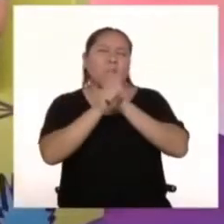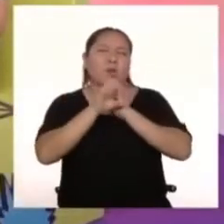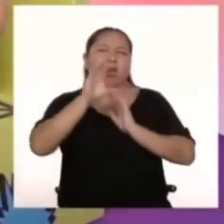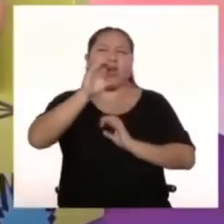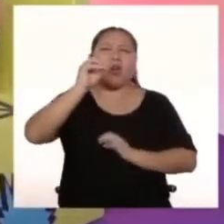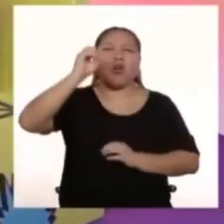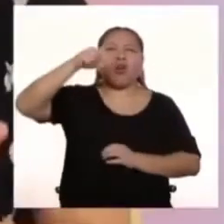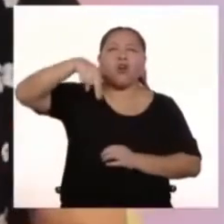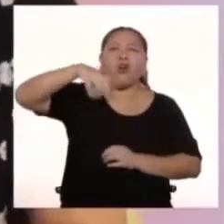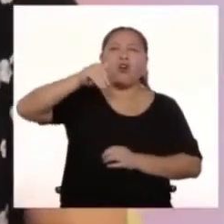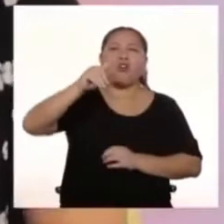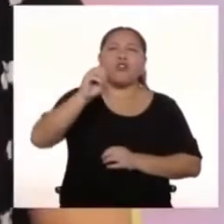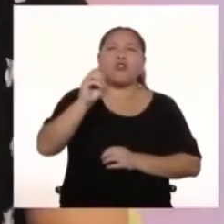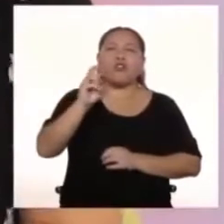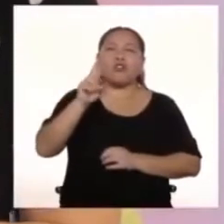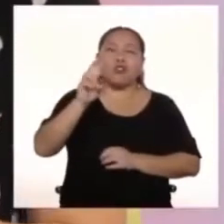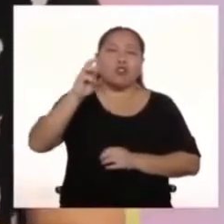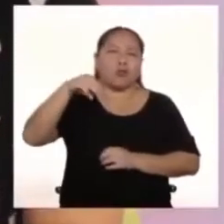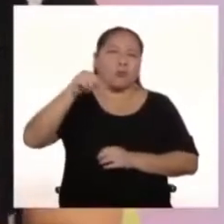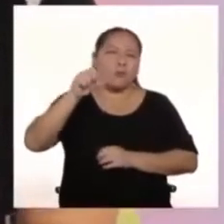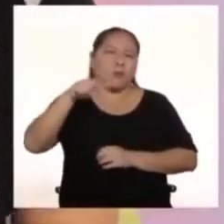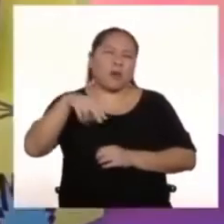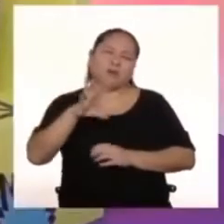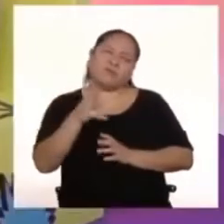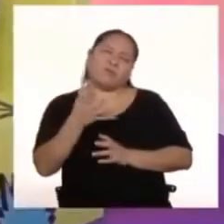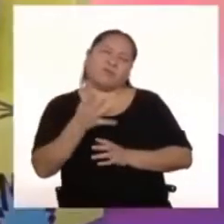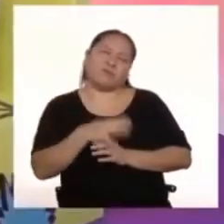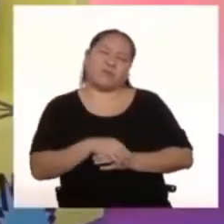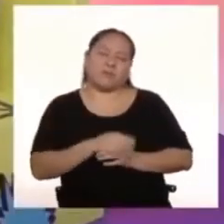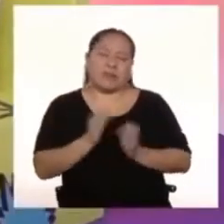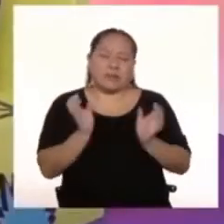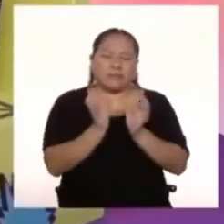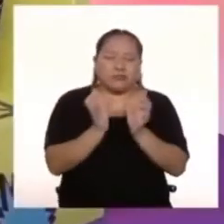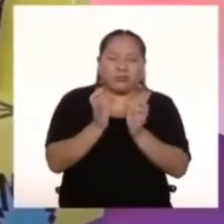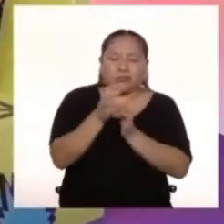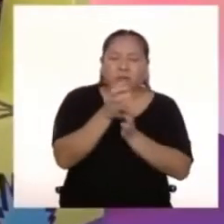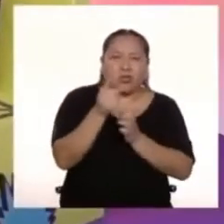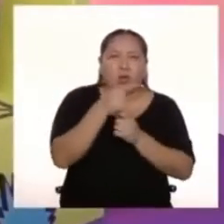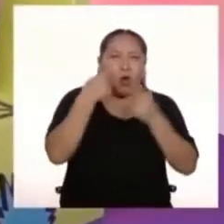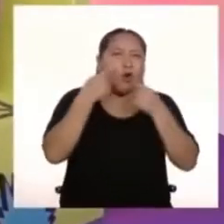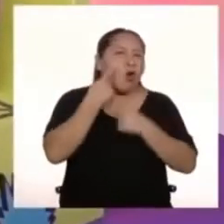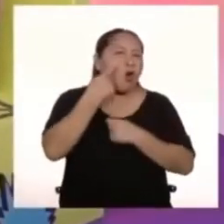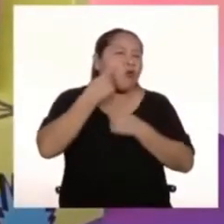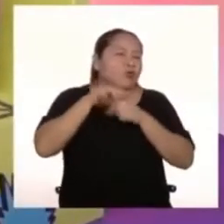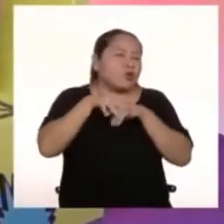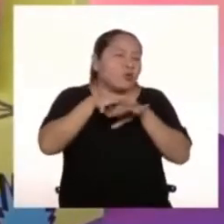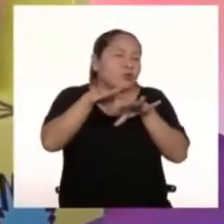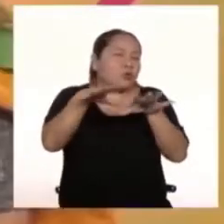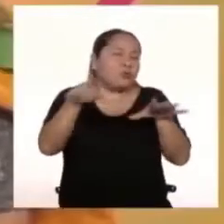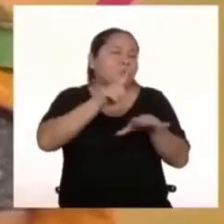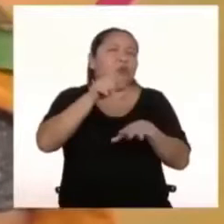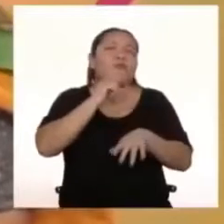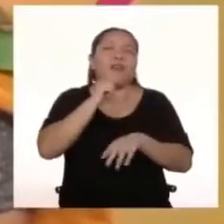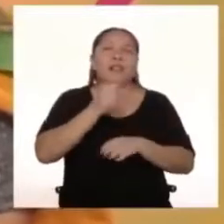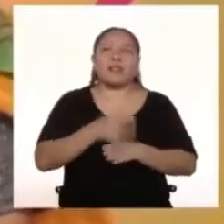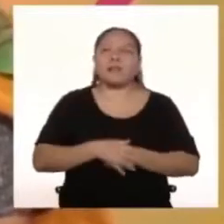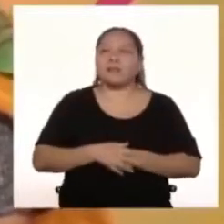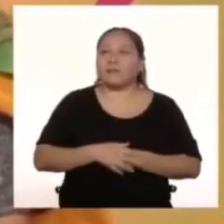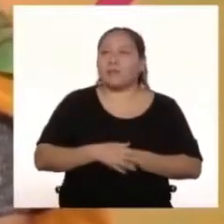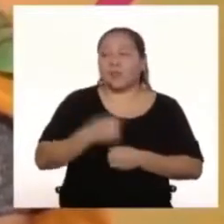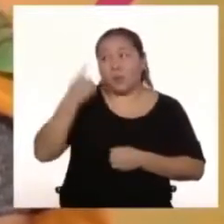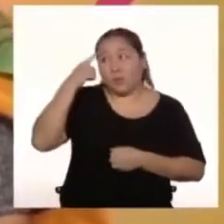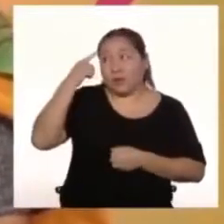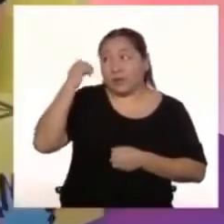Pero digamos que se han quedado en unos públicos chiquitos O sea, no expandieron mucho la realidad ¿Crees que